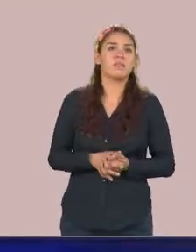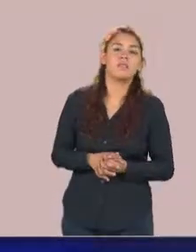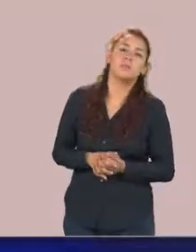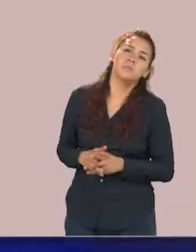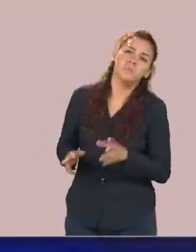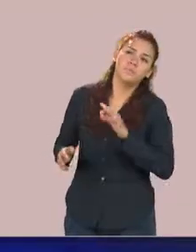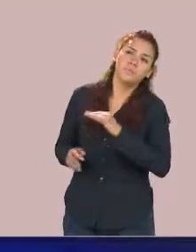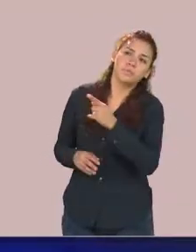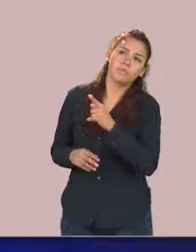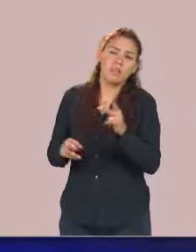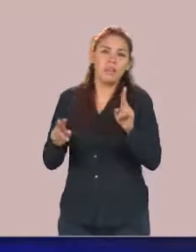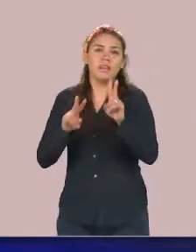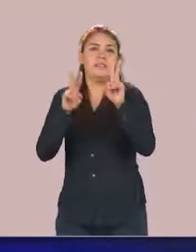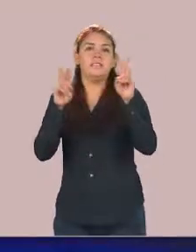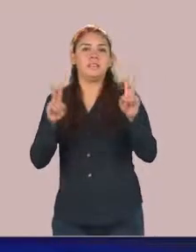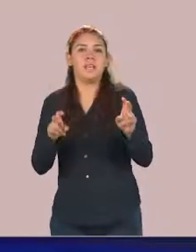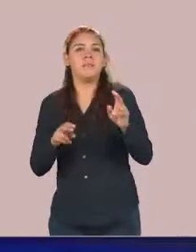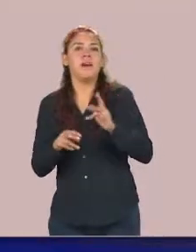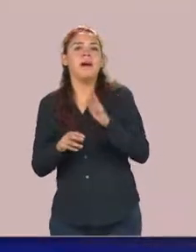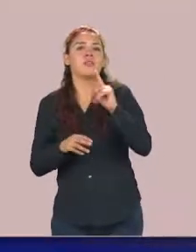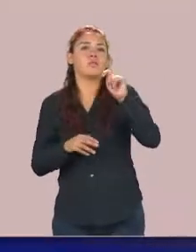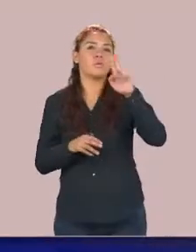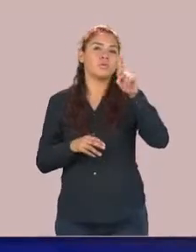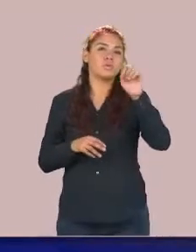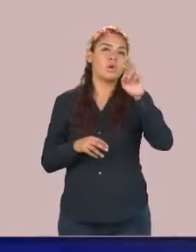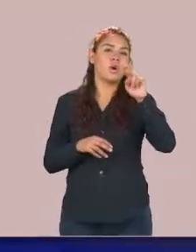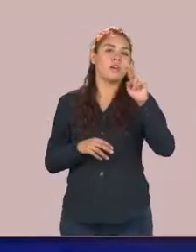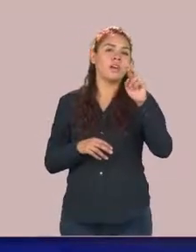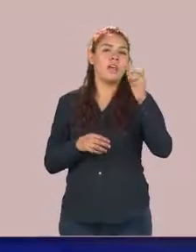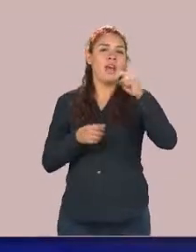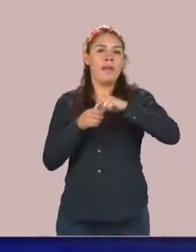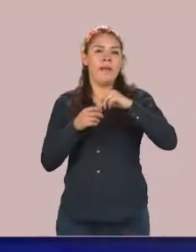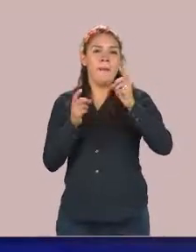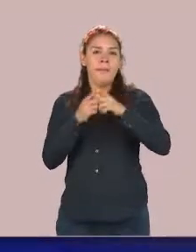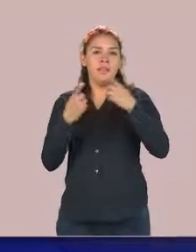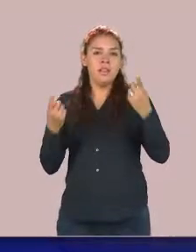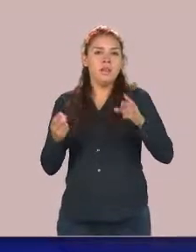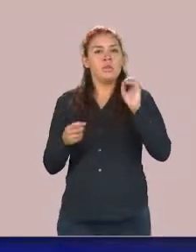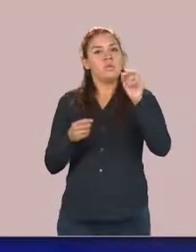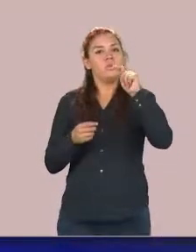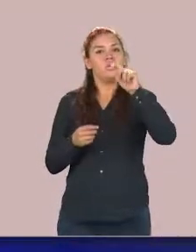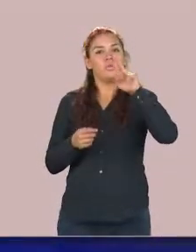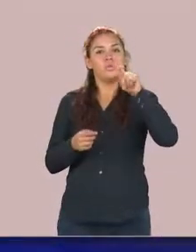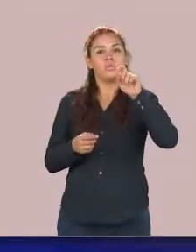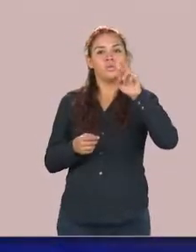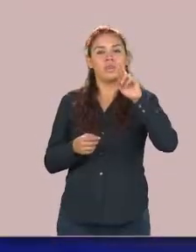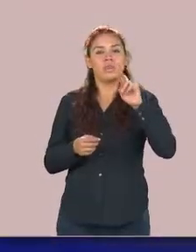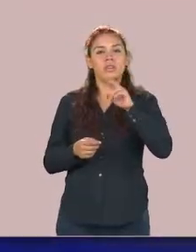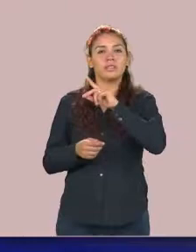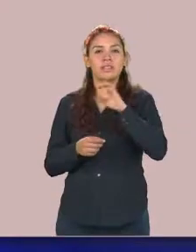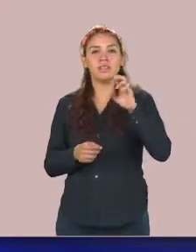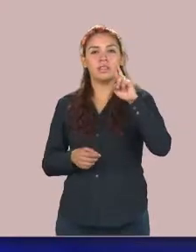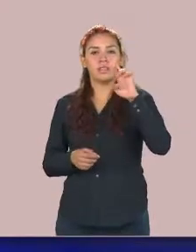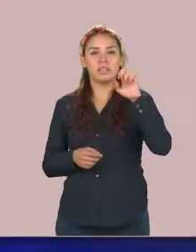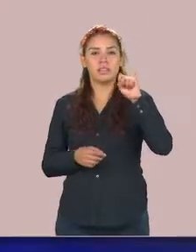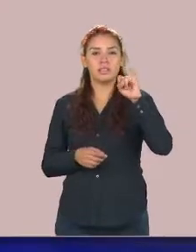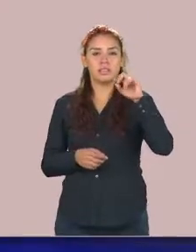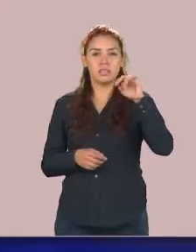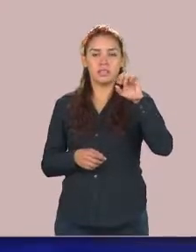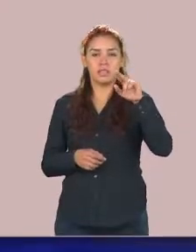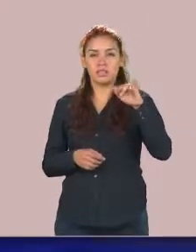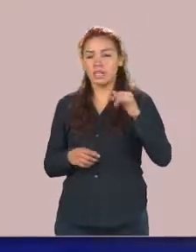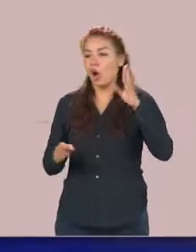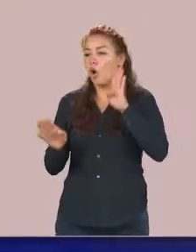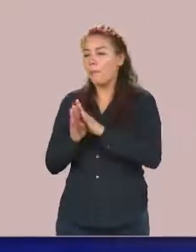estamos comentando se le llama tutor de desarrollo o tutor de resiliencia es aquella persona que hace un acompañamiento